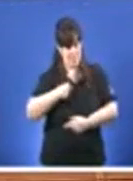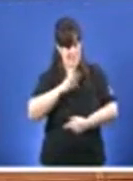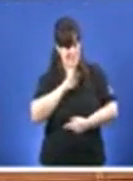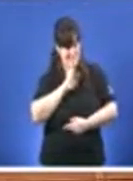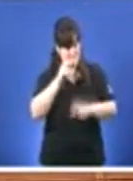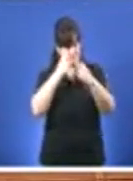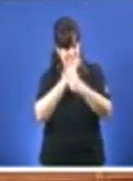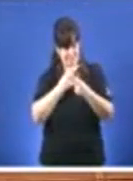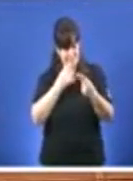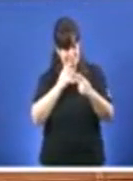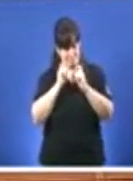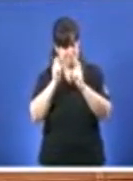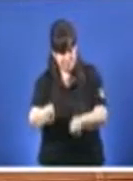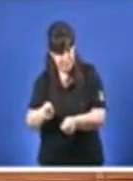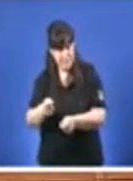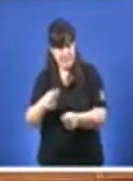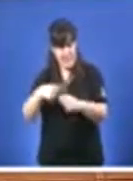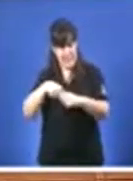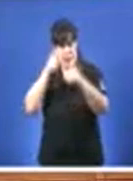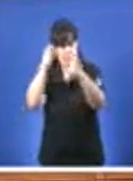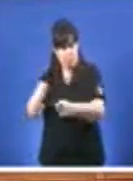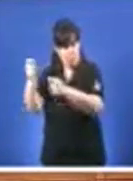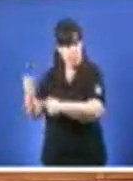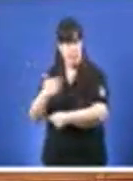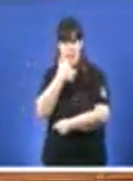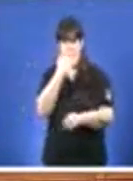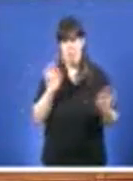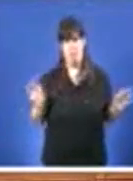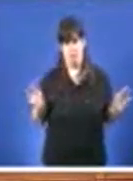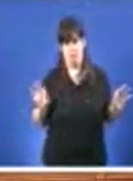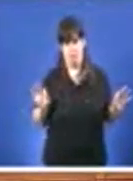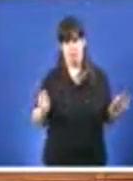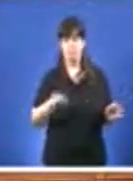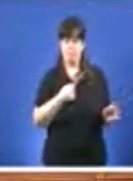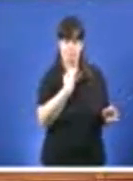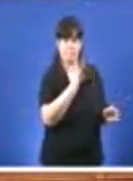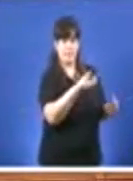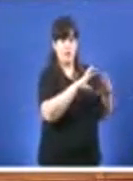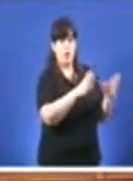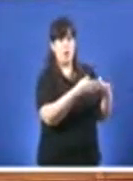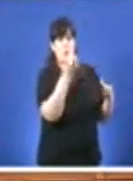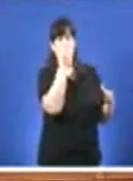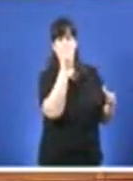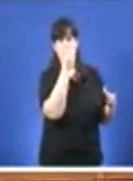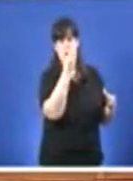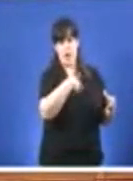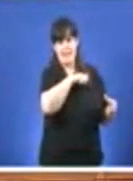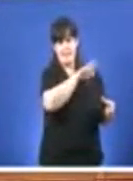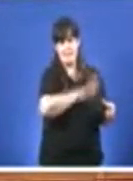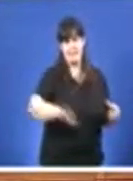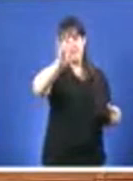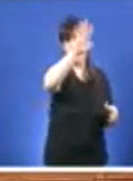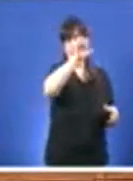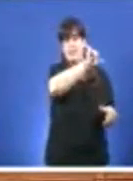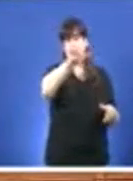En consecuencia, si lle digo, señoría, que o PSOE nacional dixo a pasada semana que non estaba